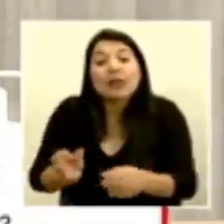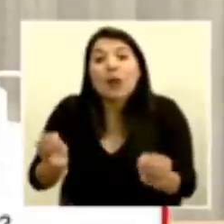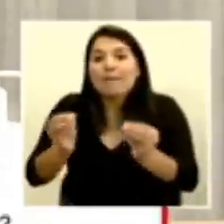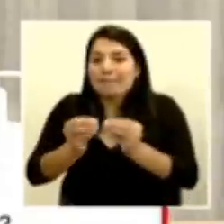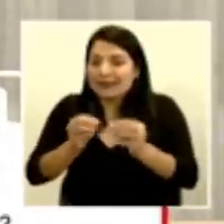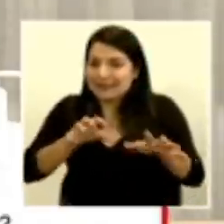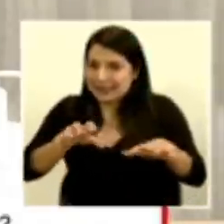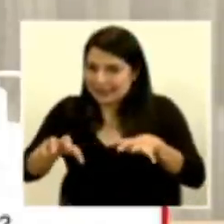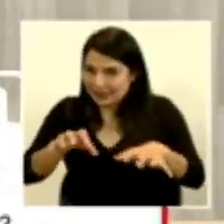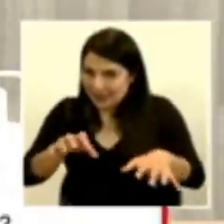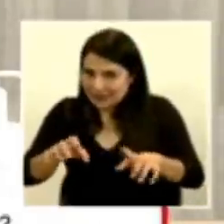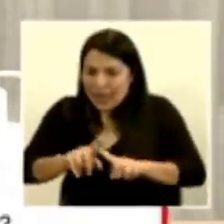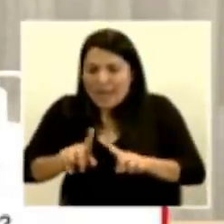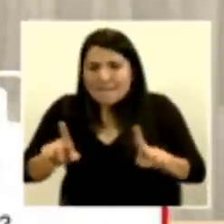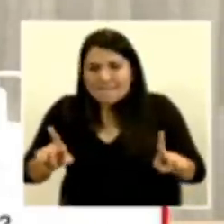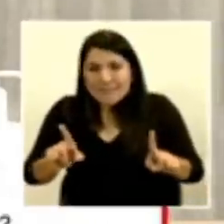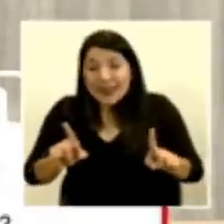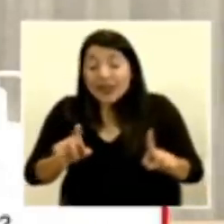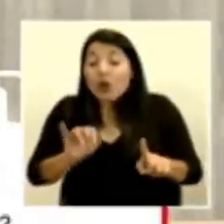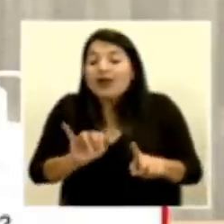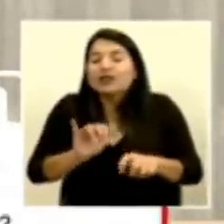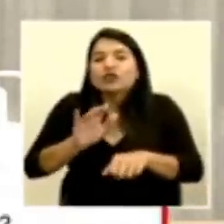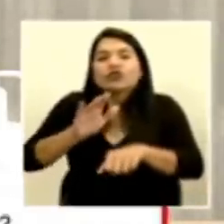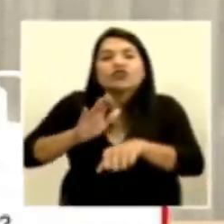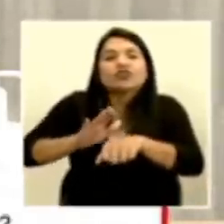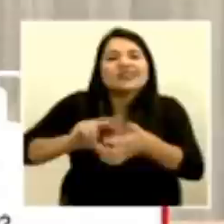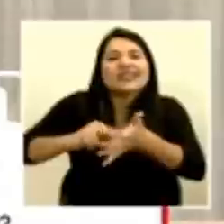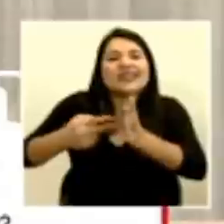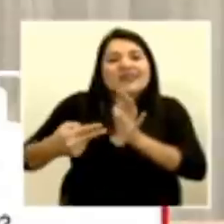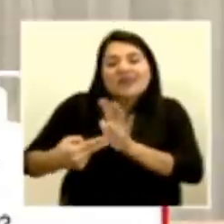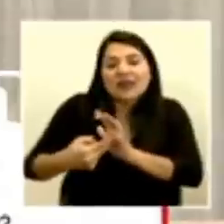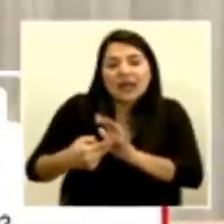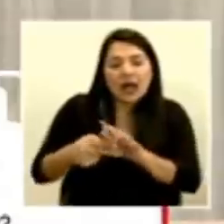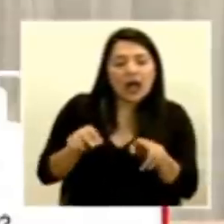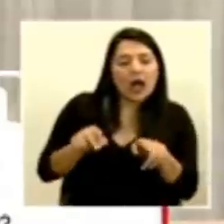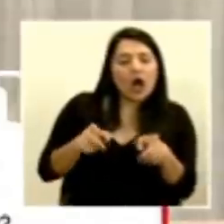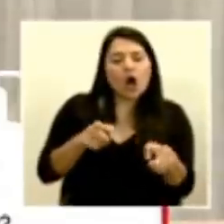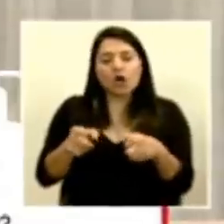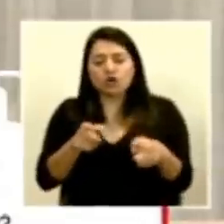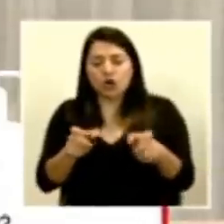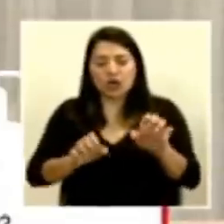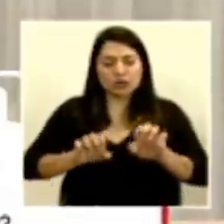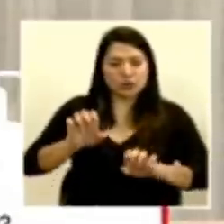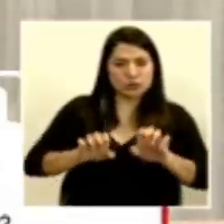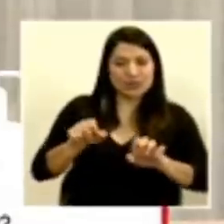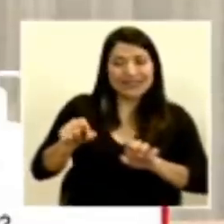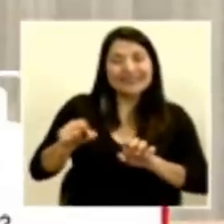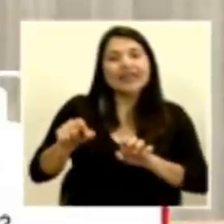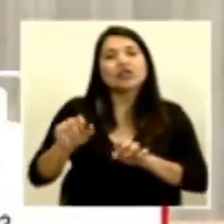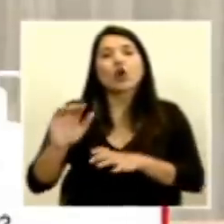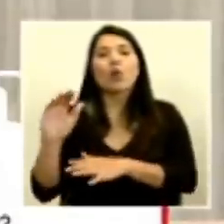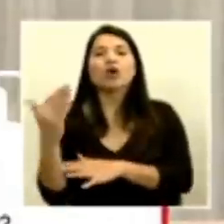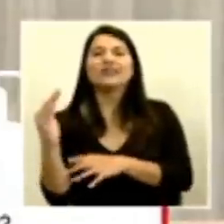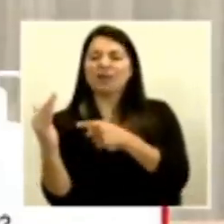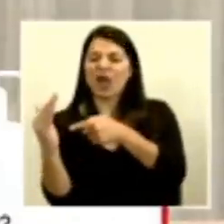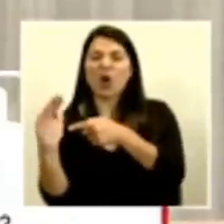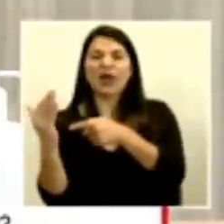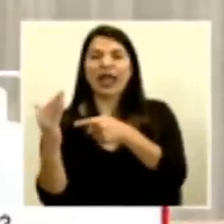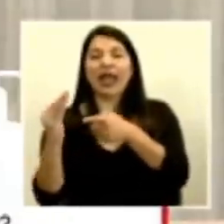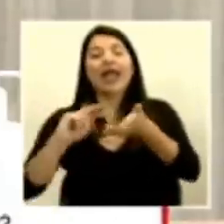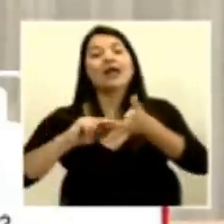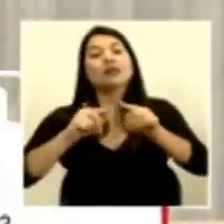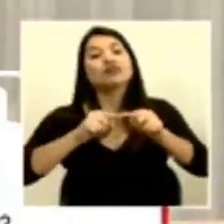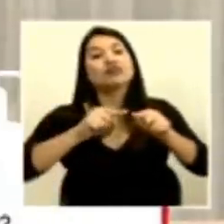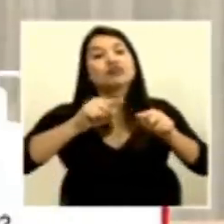estar viendo la curva que es nuestro espejo. Ahí nos vamos a ver todos nosotros en esa curva, porque justamente es el